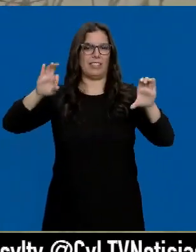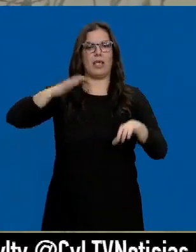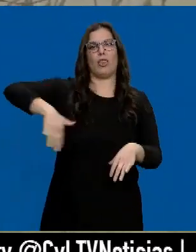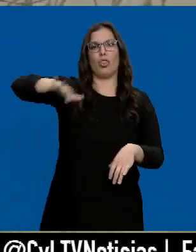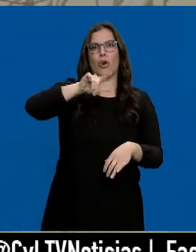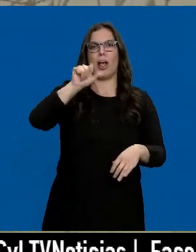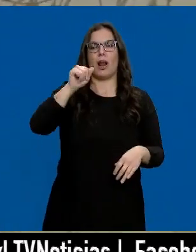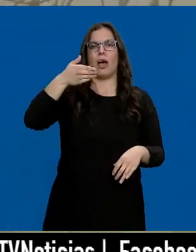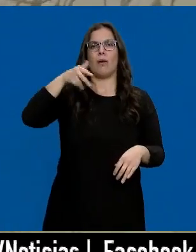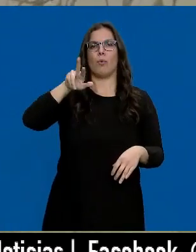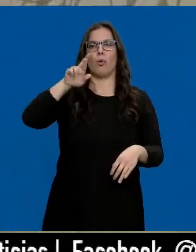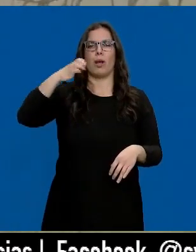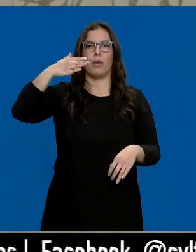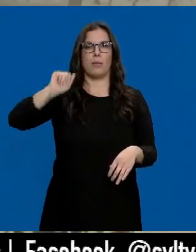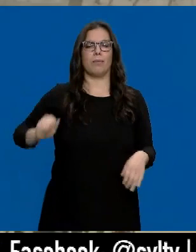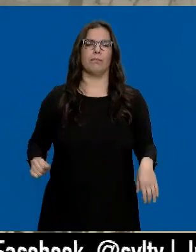Bureba.